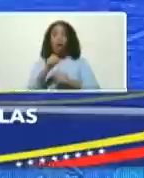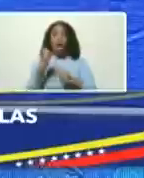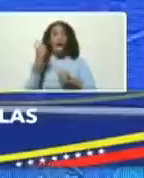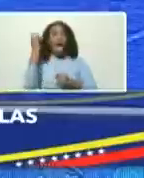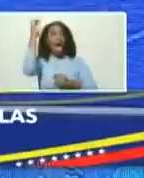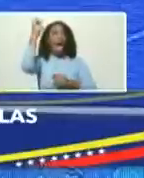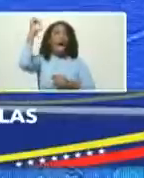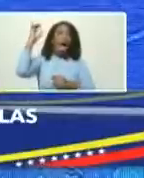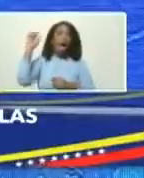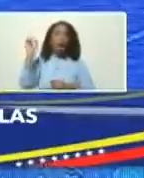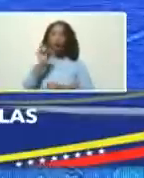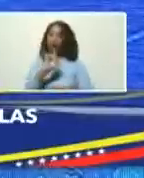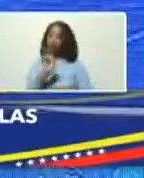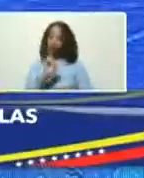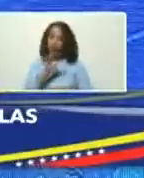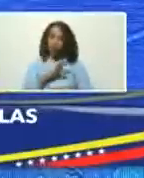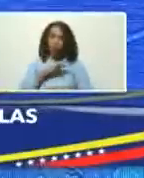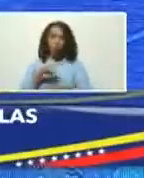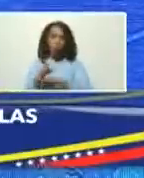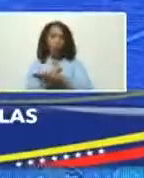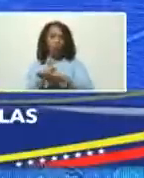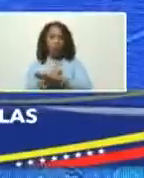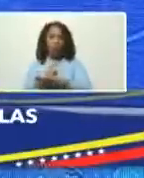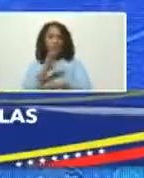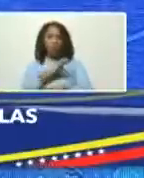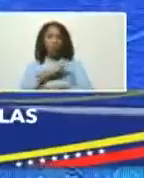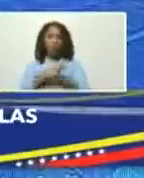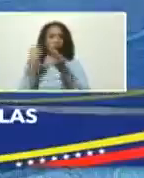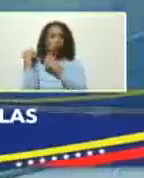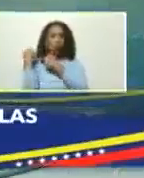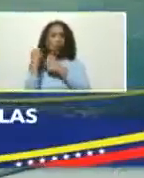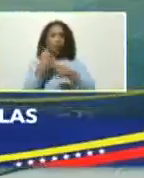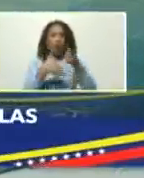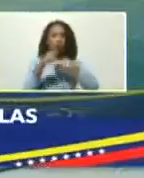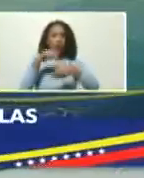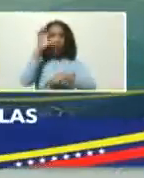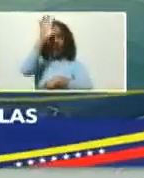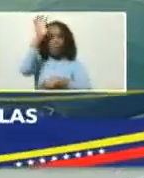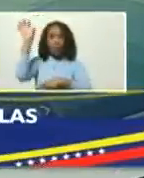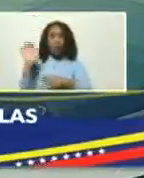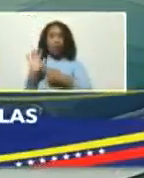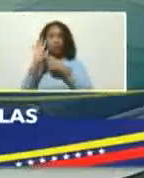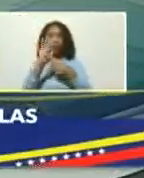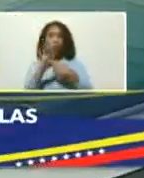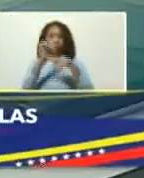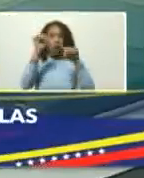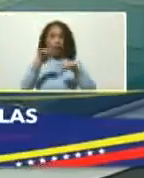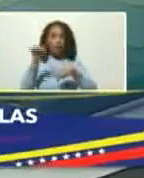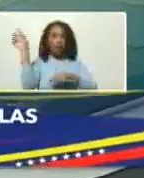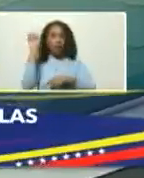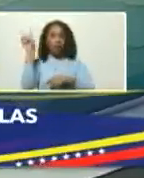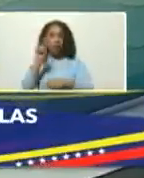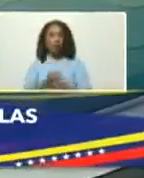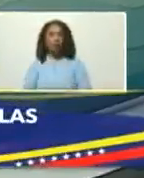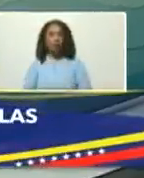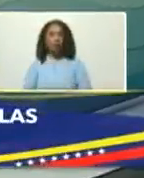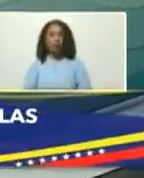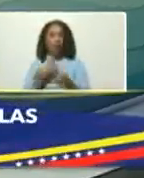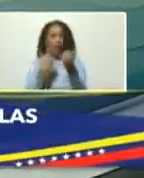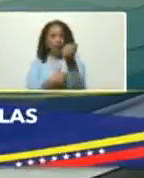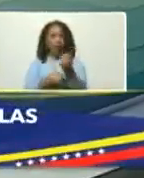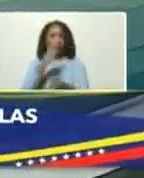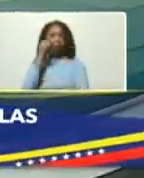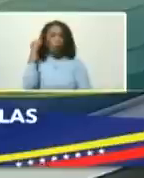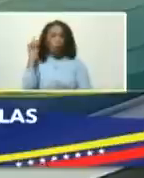gobernadores señoras encargadas de negocio de los países representados en Venezuela hermanos y